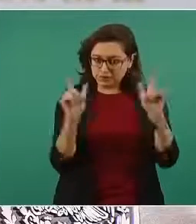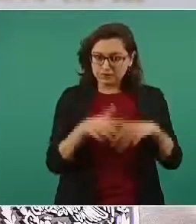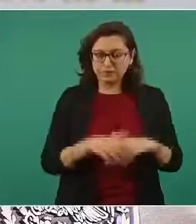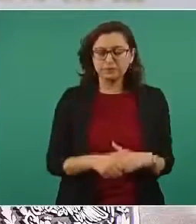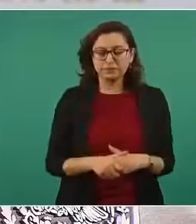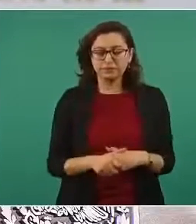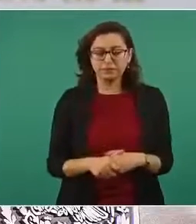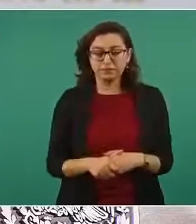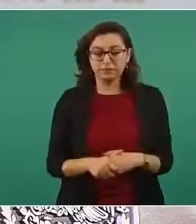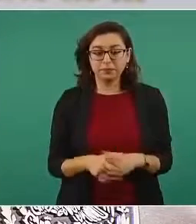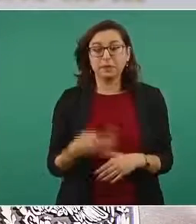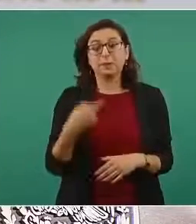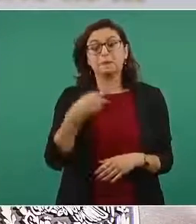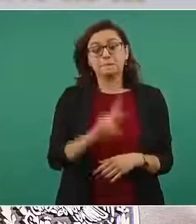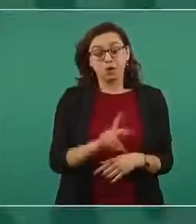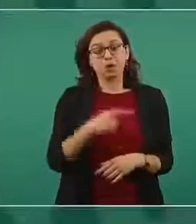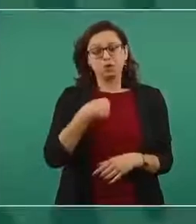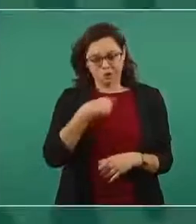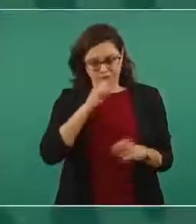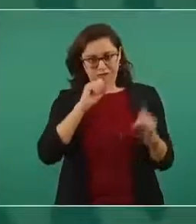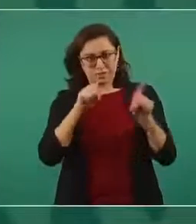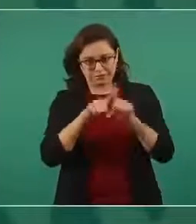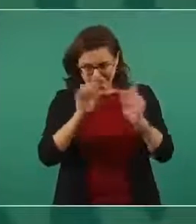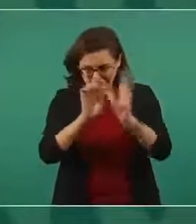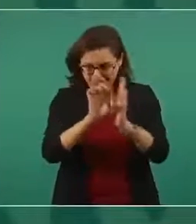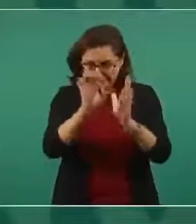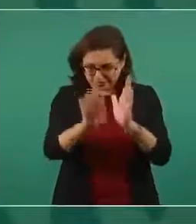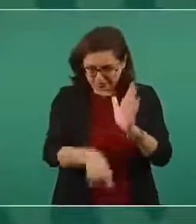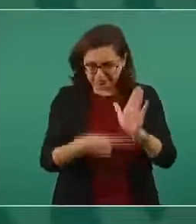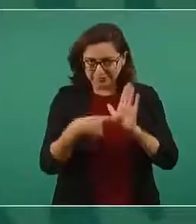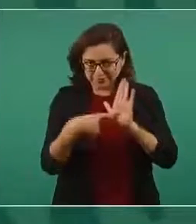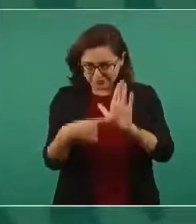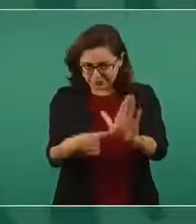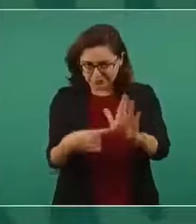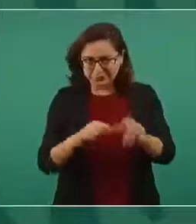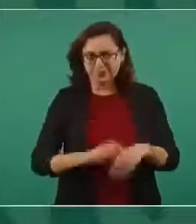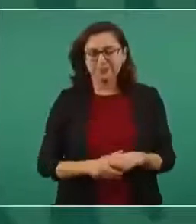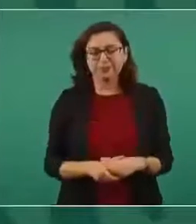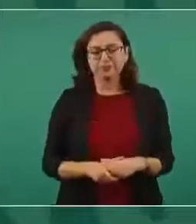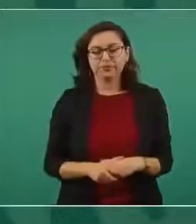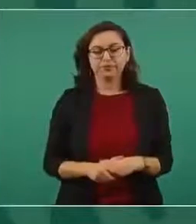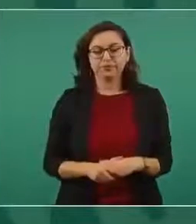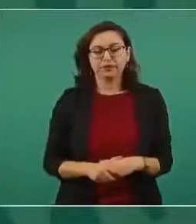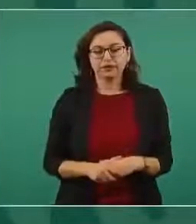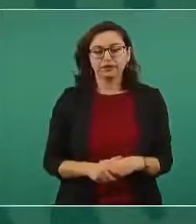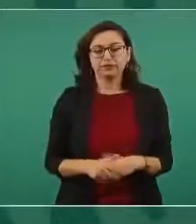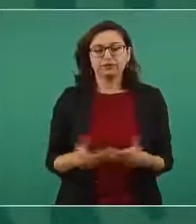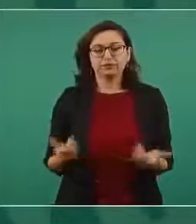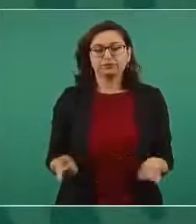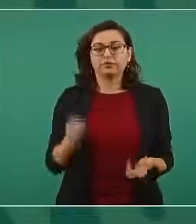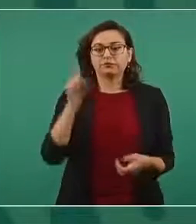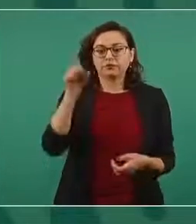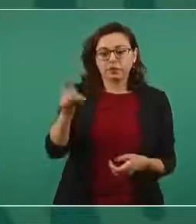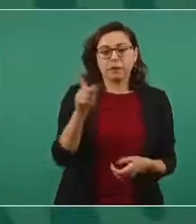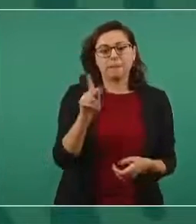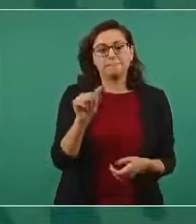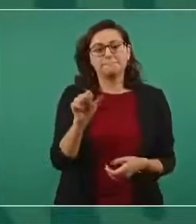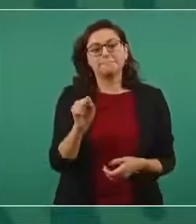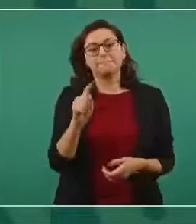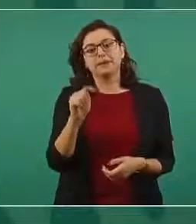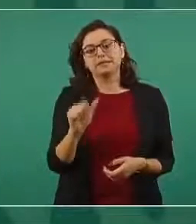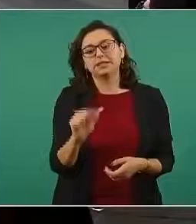pero te voy a poner otro ejemplo los familiares de los mineros de pasta de concha